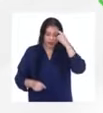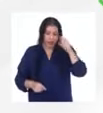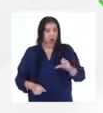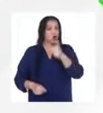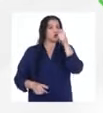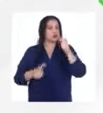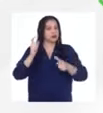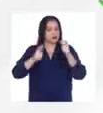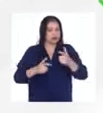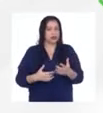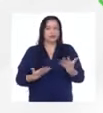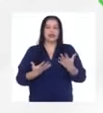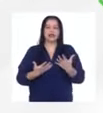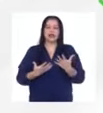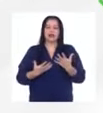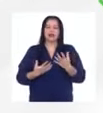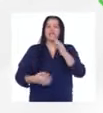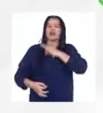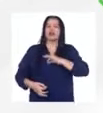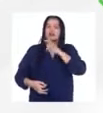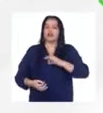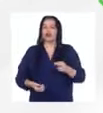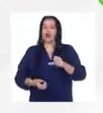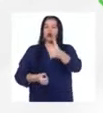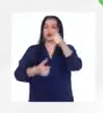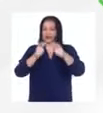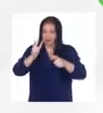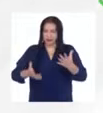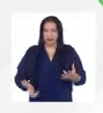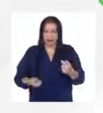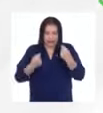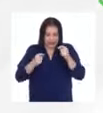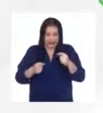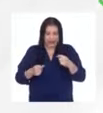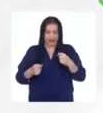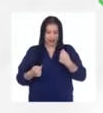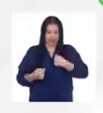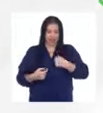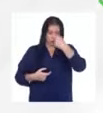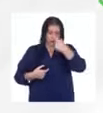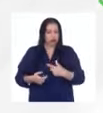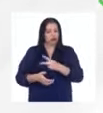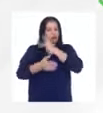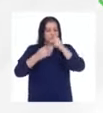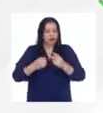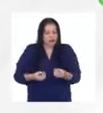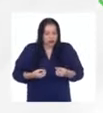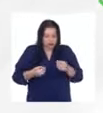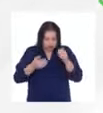pensar en el bien común y tratar de dirigir todo lo que soy como persónico profesional hacia eso